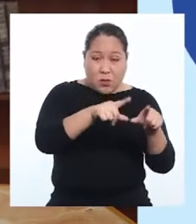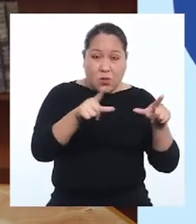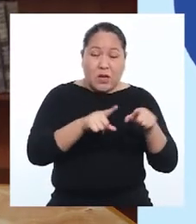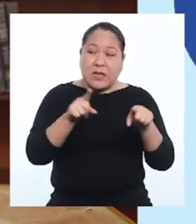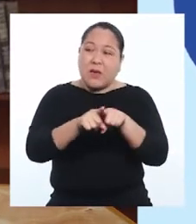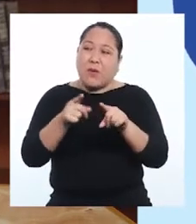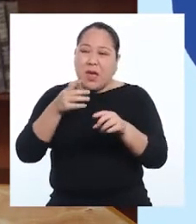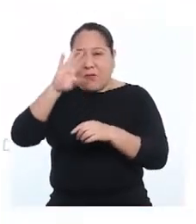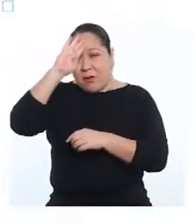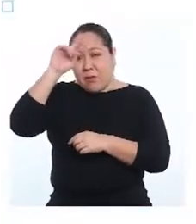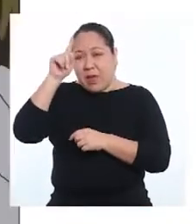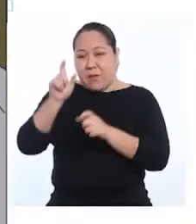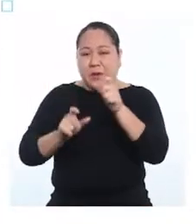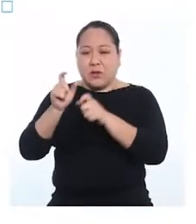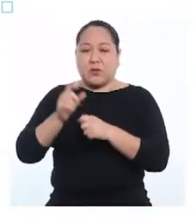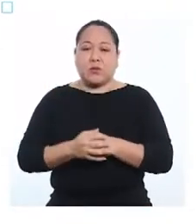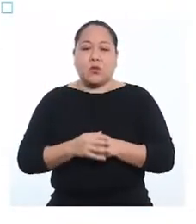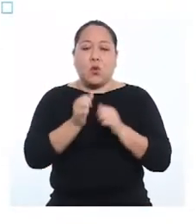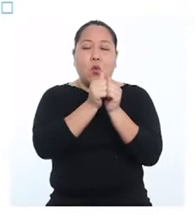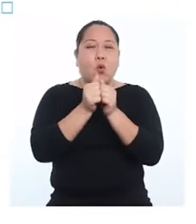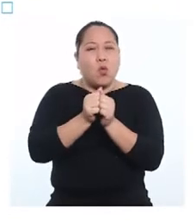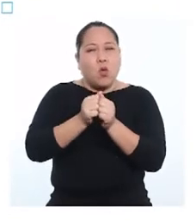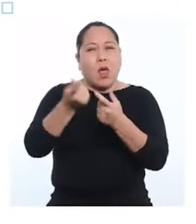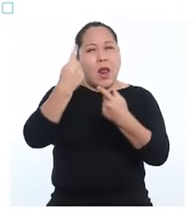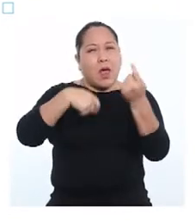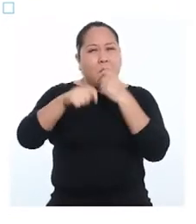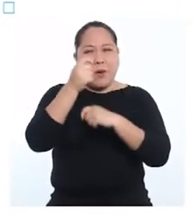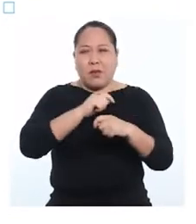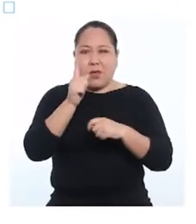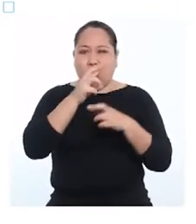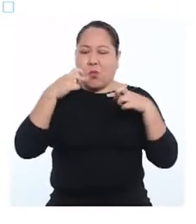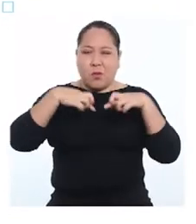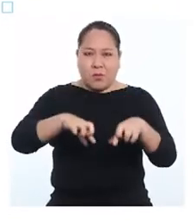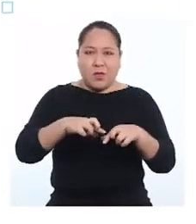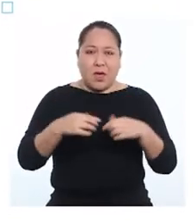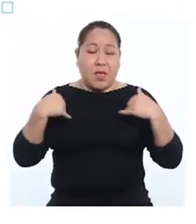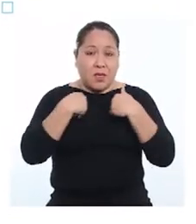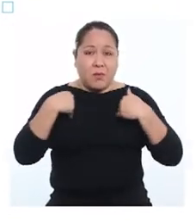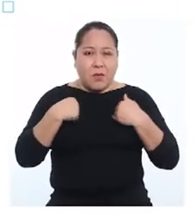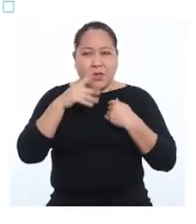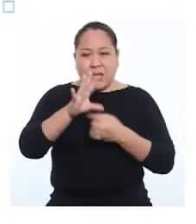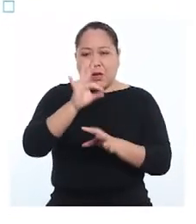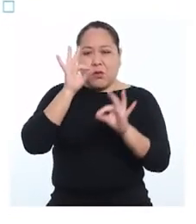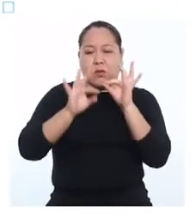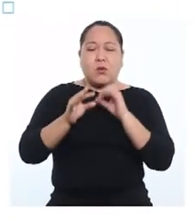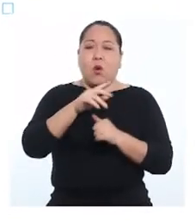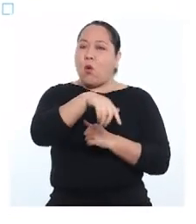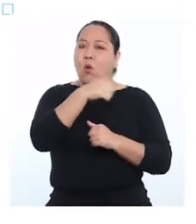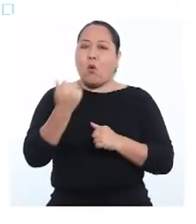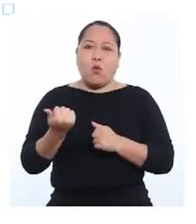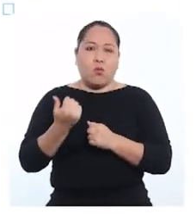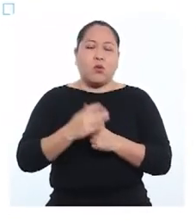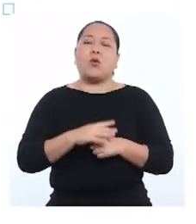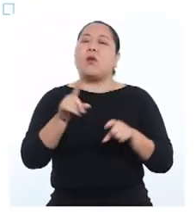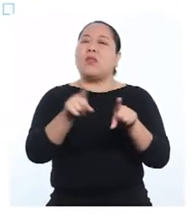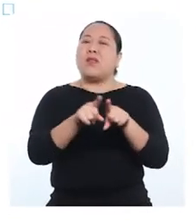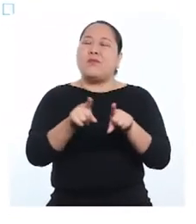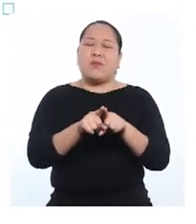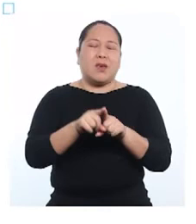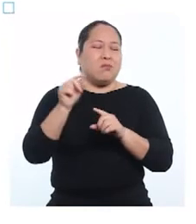propios seres humanos. Junto al comercio ilegal de especies vivas, encontramos otra actividad